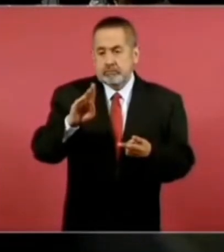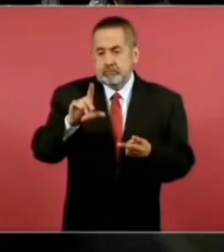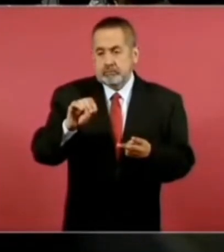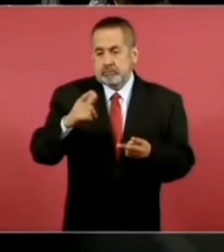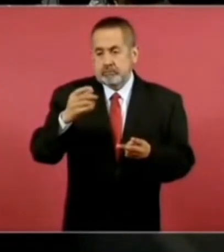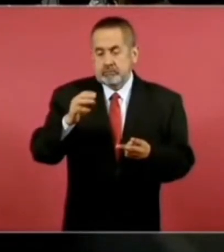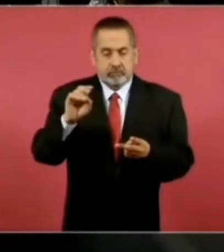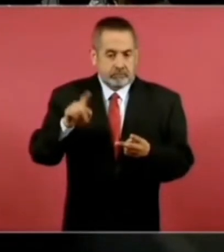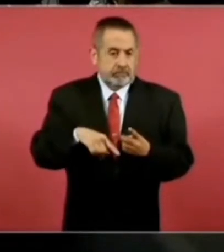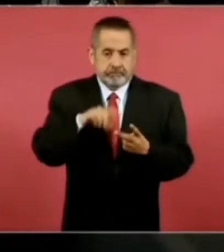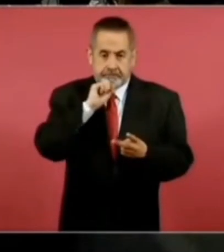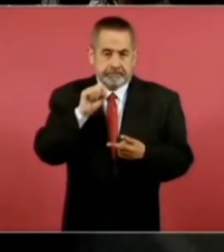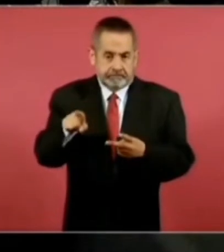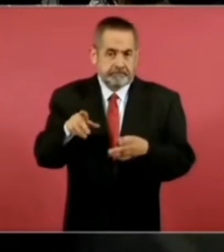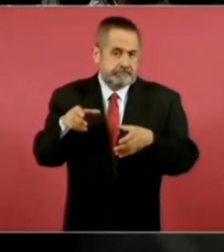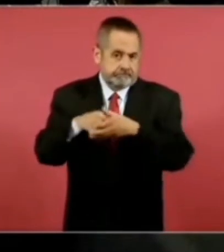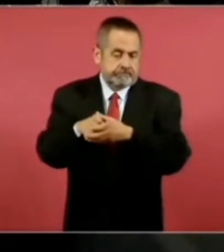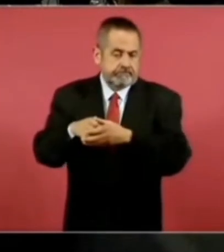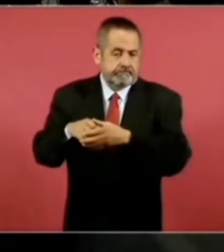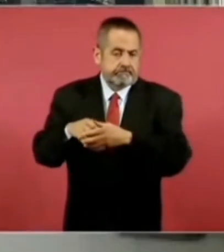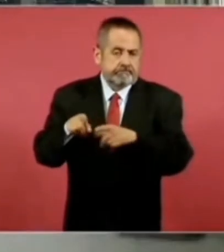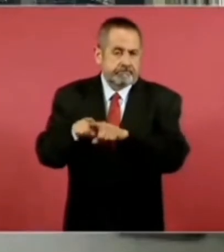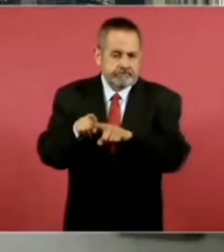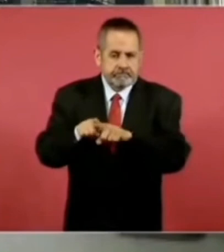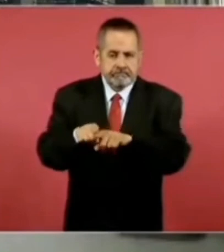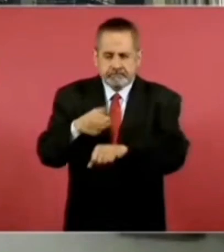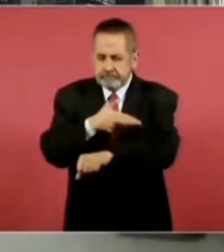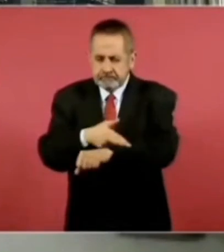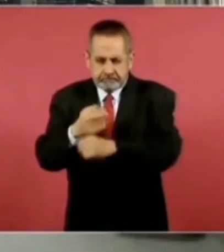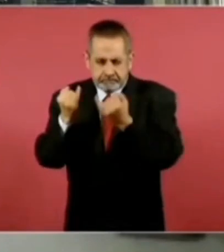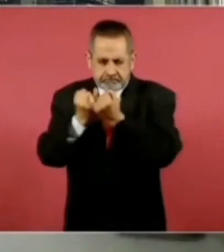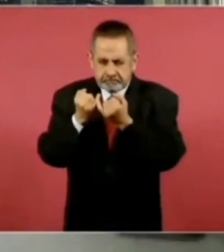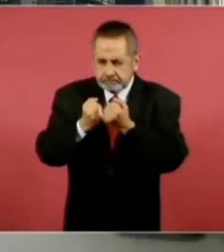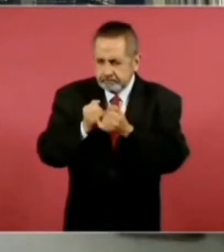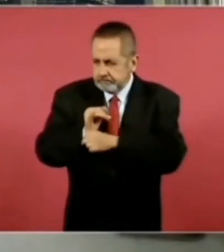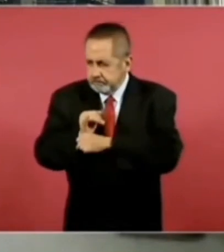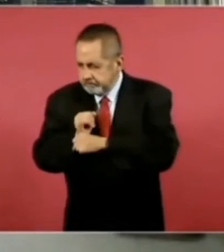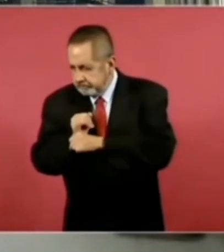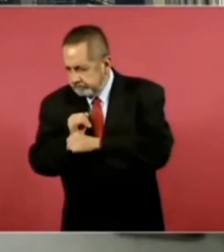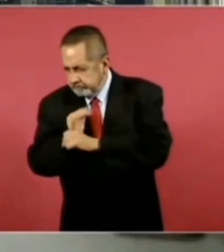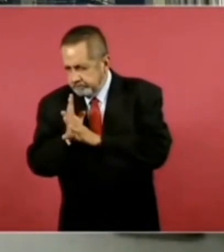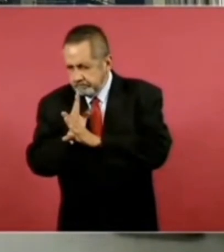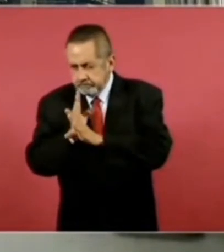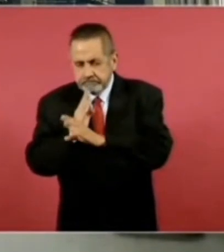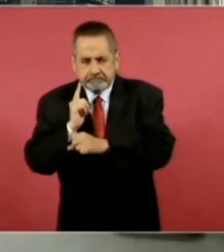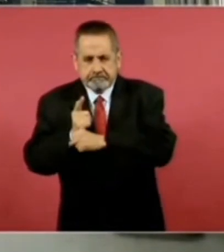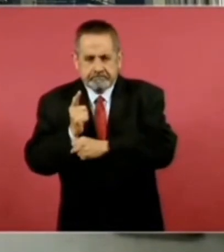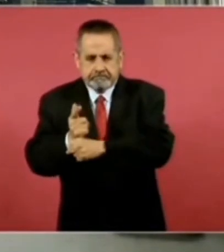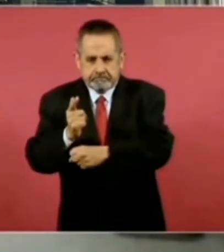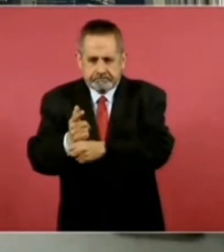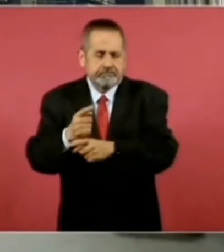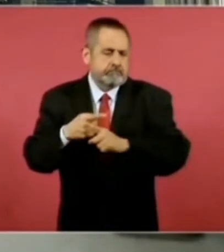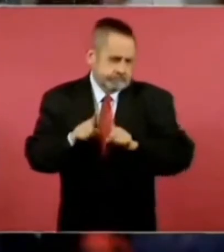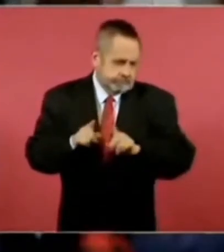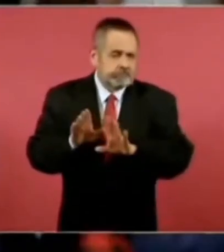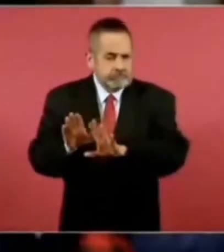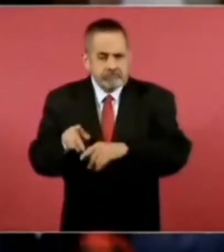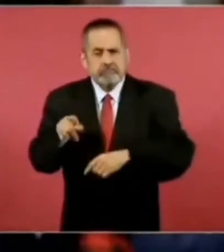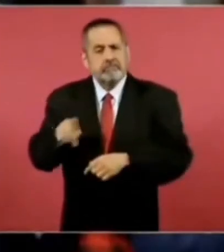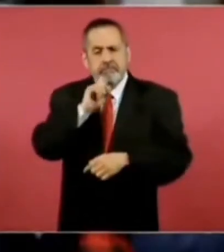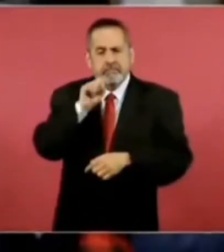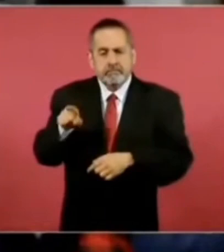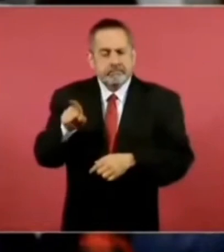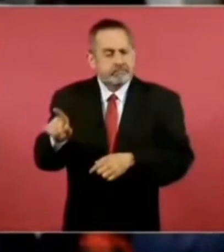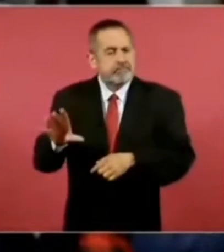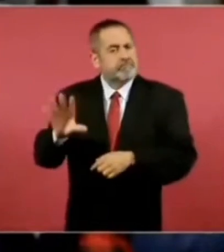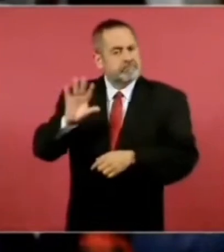tengo entendido ejerce acciones semejantes o lleva a cabo tareas de este estilo, preguntarle si le han